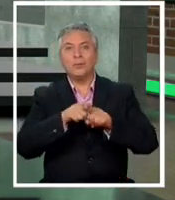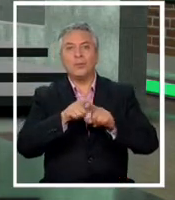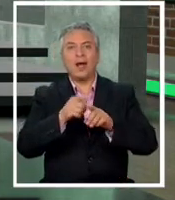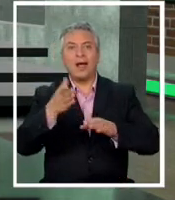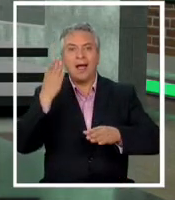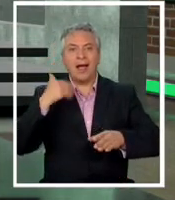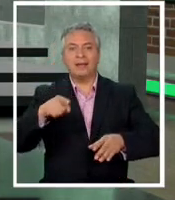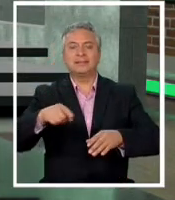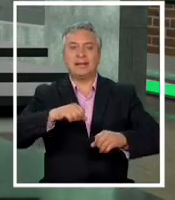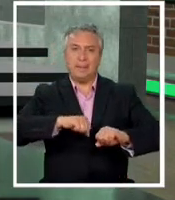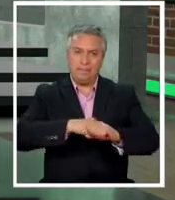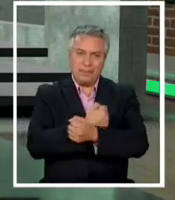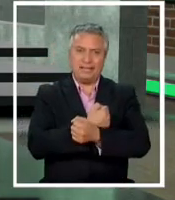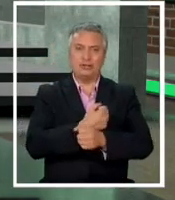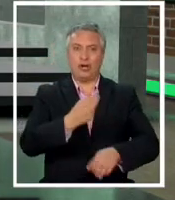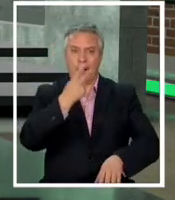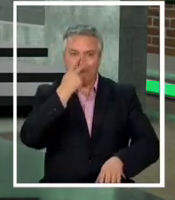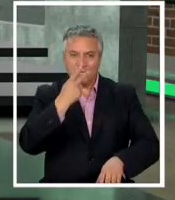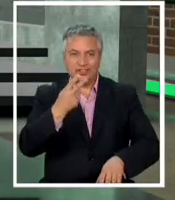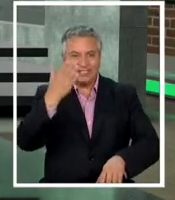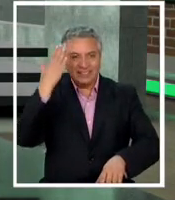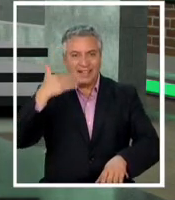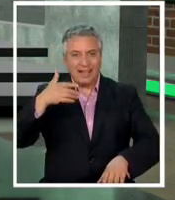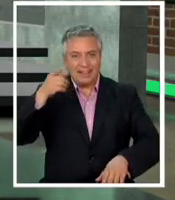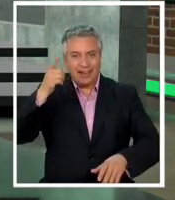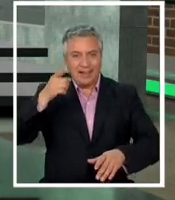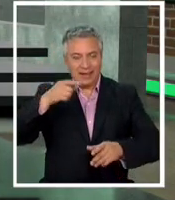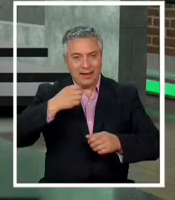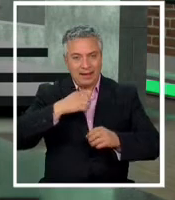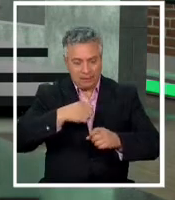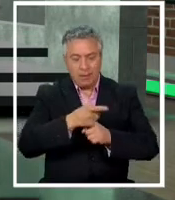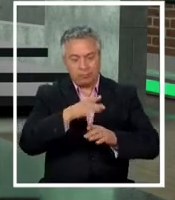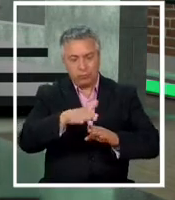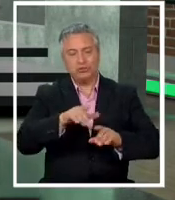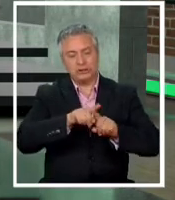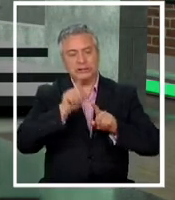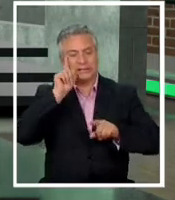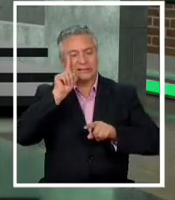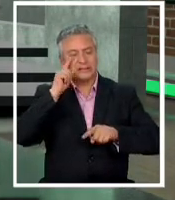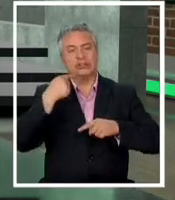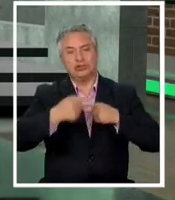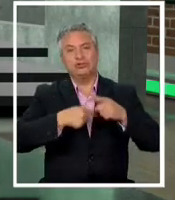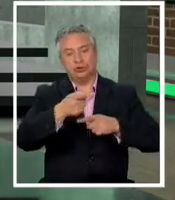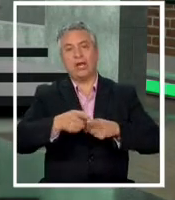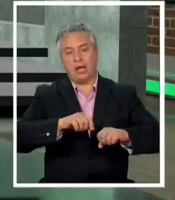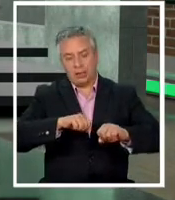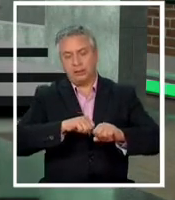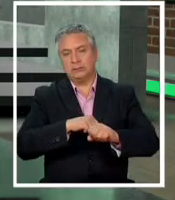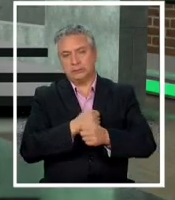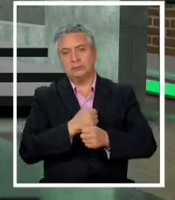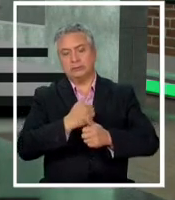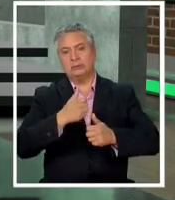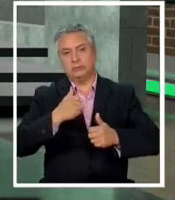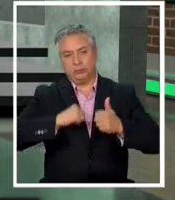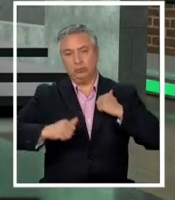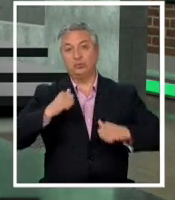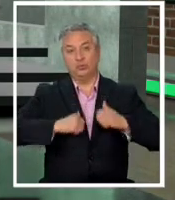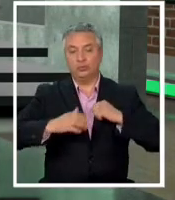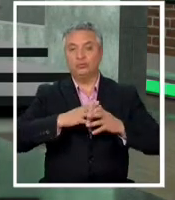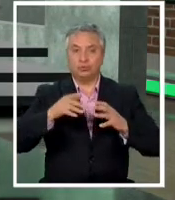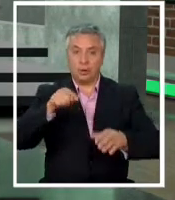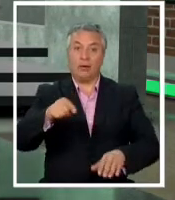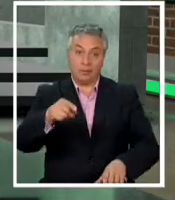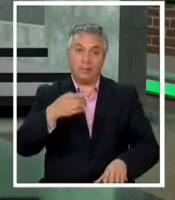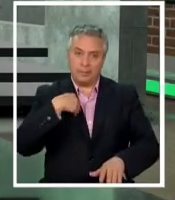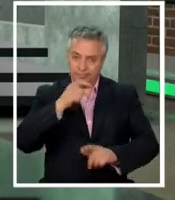dictadura donde fue detenido y torturado muy querido reitero en el deporte en el fútbol de nuestro país nuestras condolencias por supuesto desde